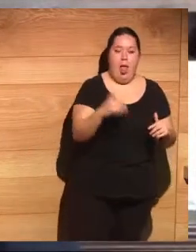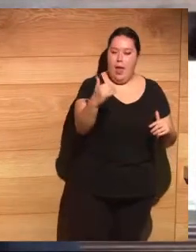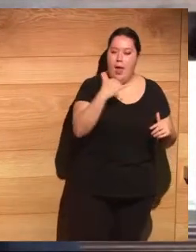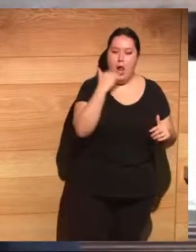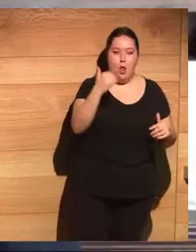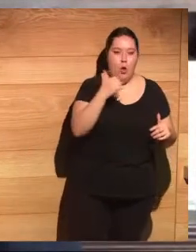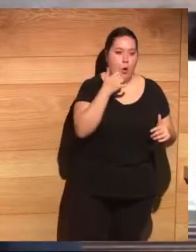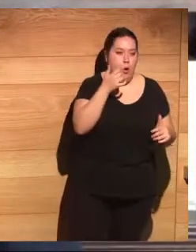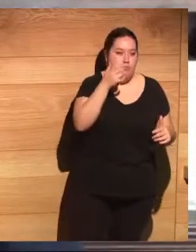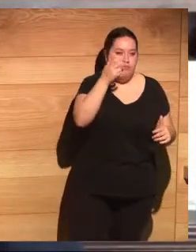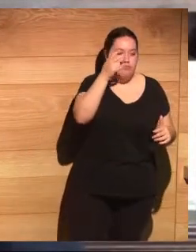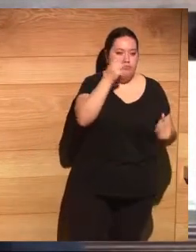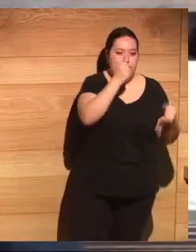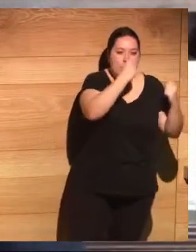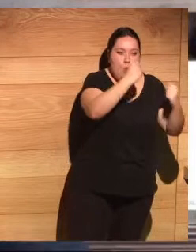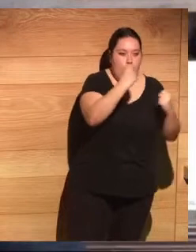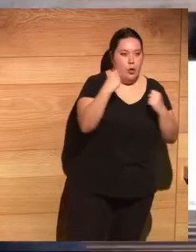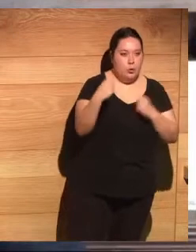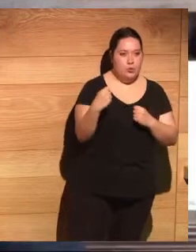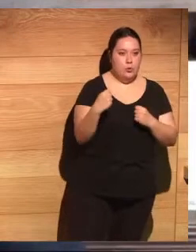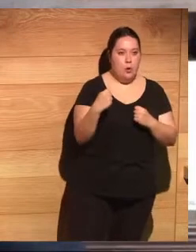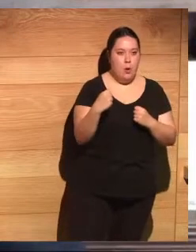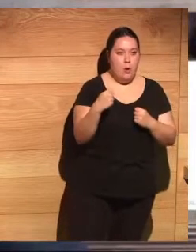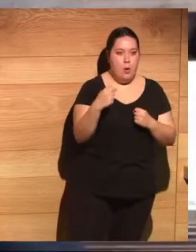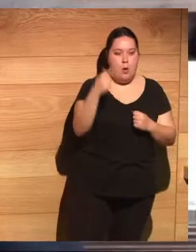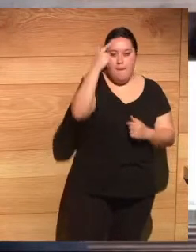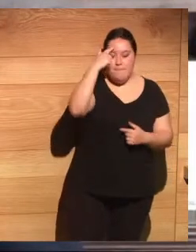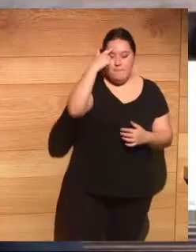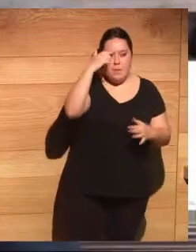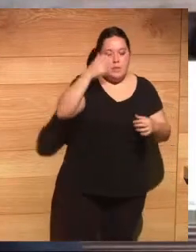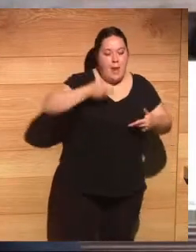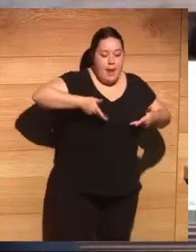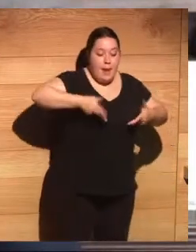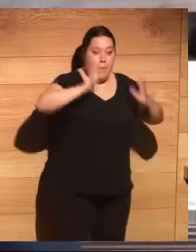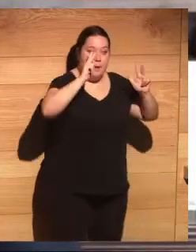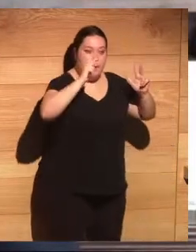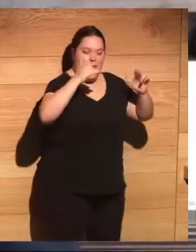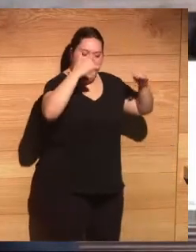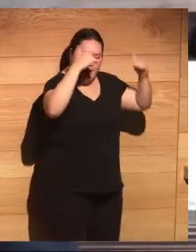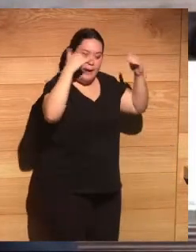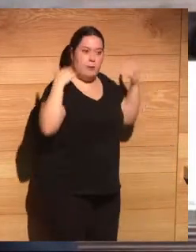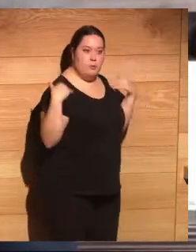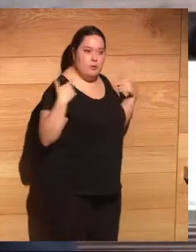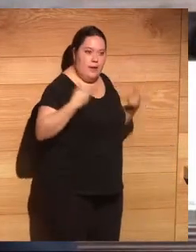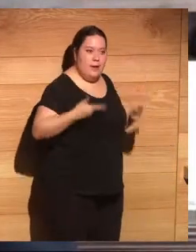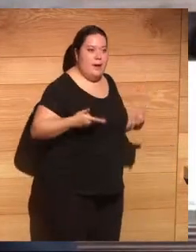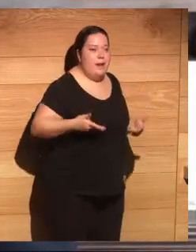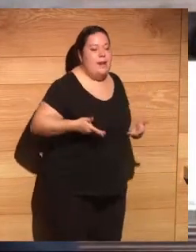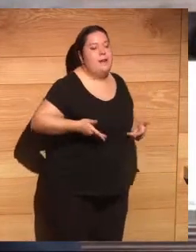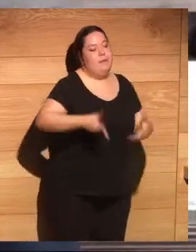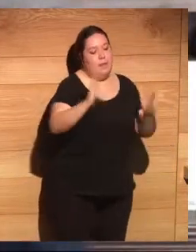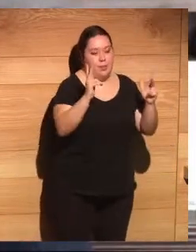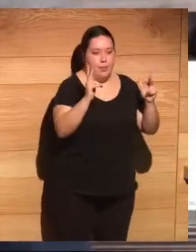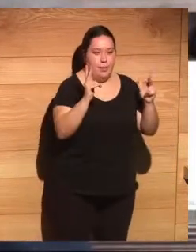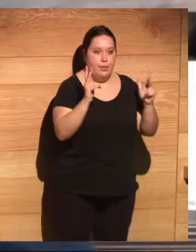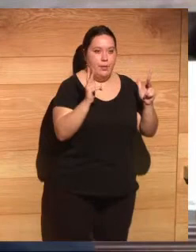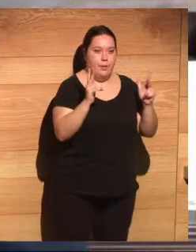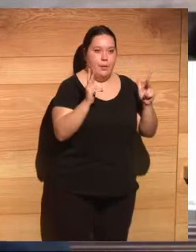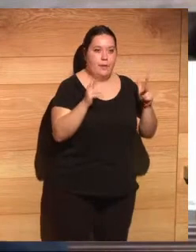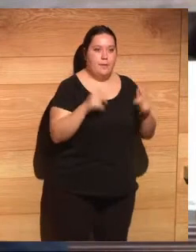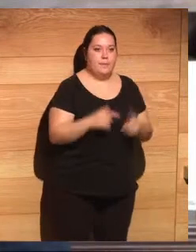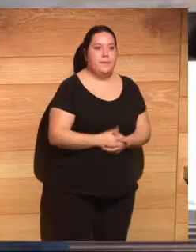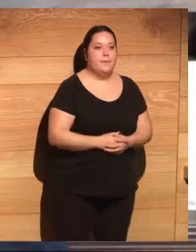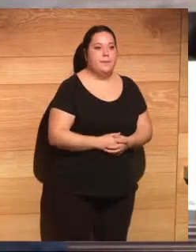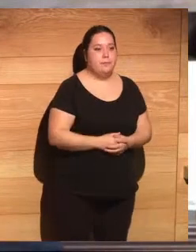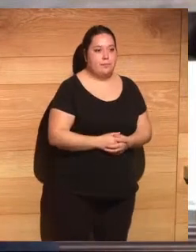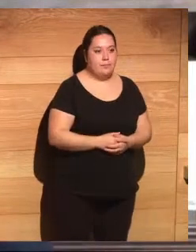es un prodigio. La mente humana es libre y responsable. La libertad es el grandón. La libertad es